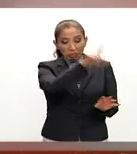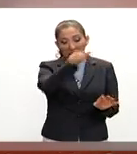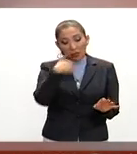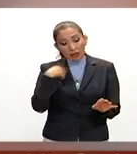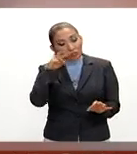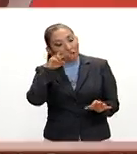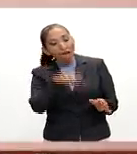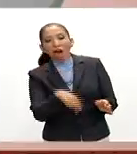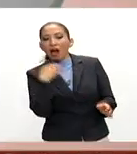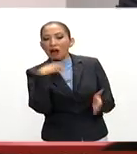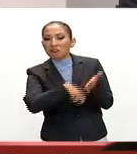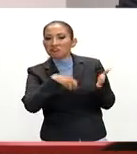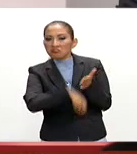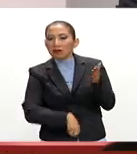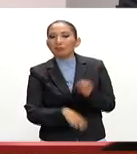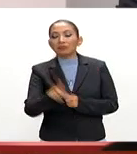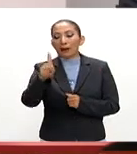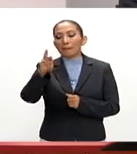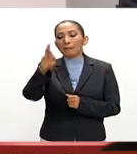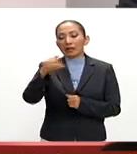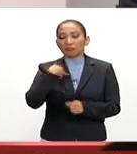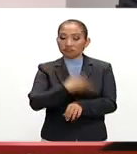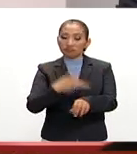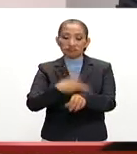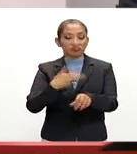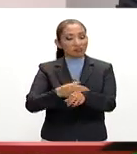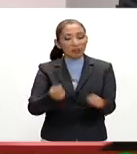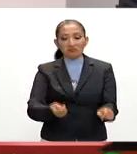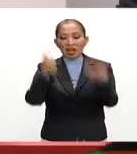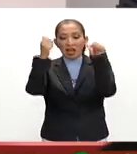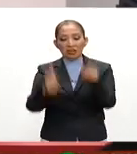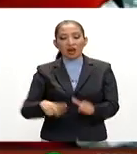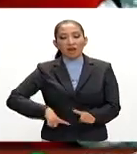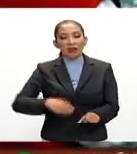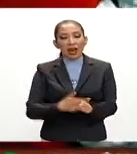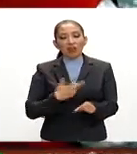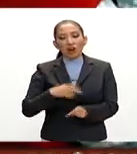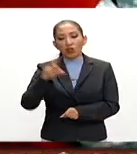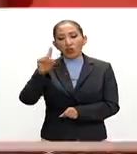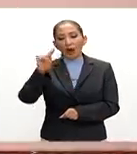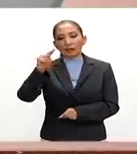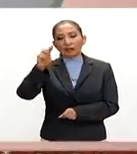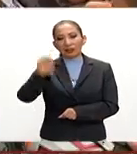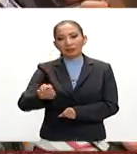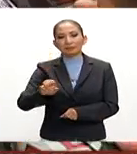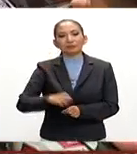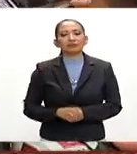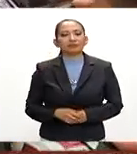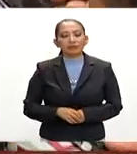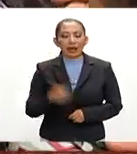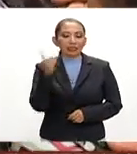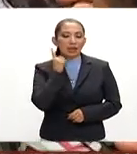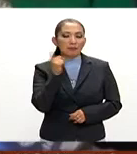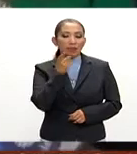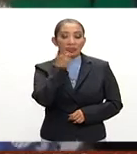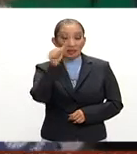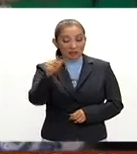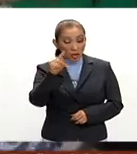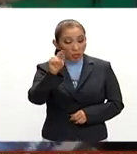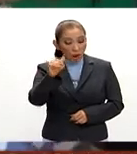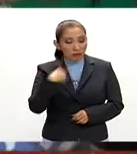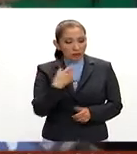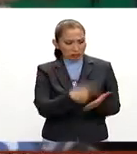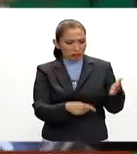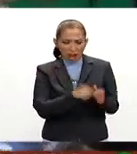entonces poder juzgar el PRI acelera el proceso de expulsión del gobernador con licencia diputados reiteran que Duarte